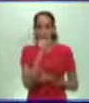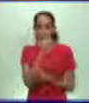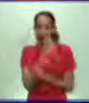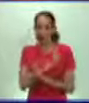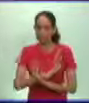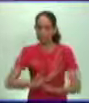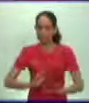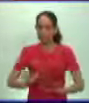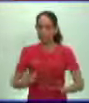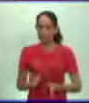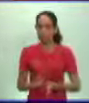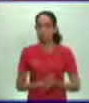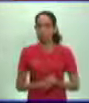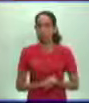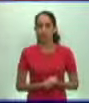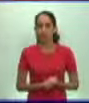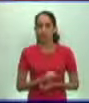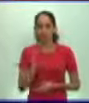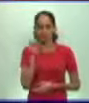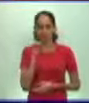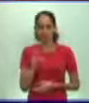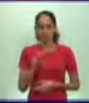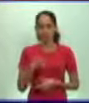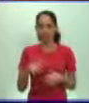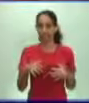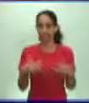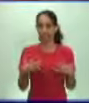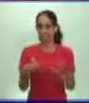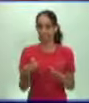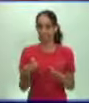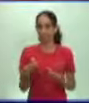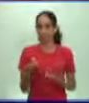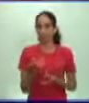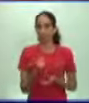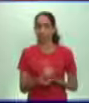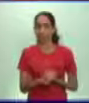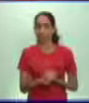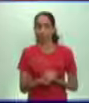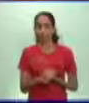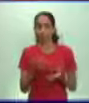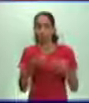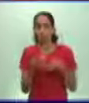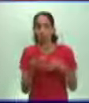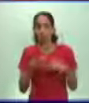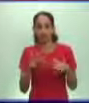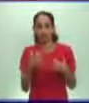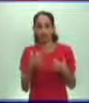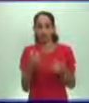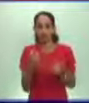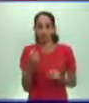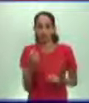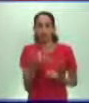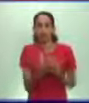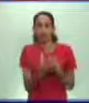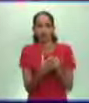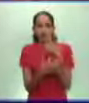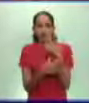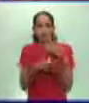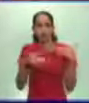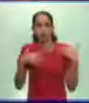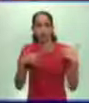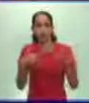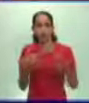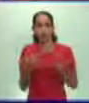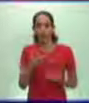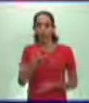que estuvimos conversando que en esa crisis en que va a entrar el feudalismo pues precisamente va a ir surgiendo en medio de esa situación pues